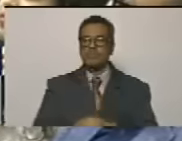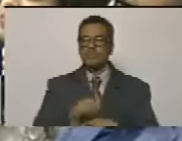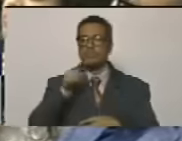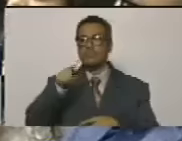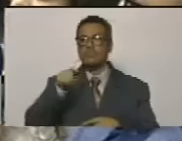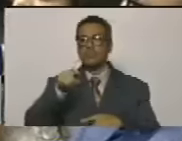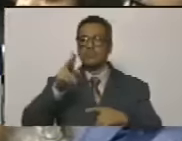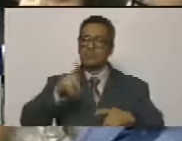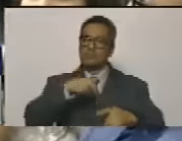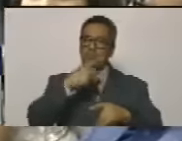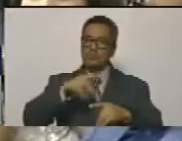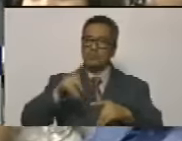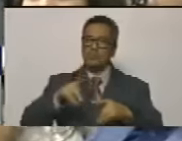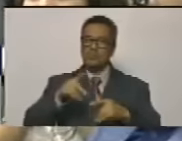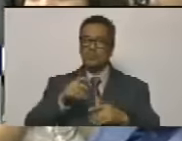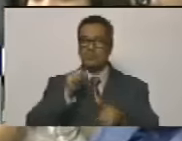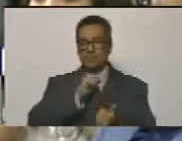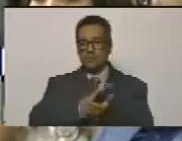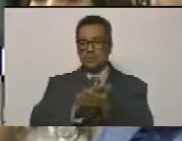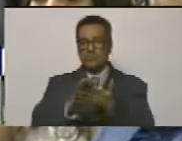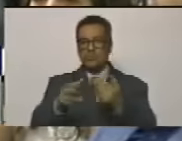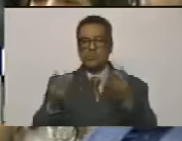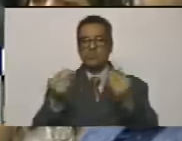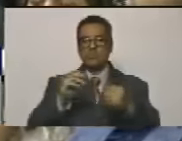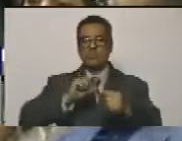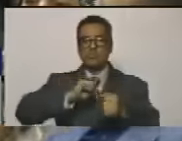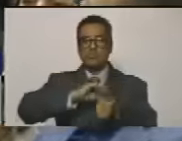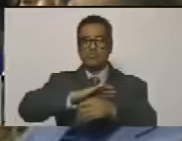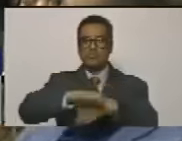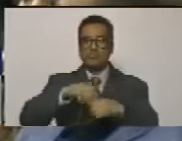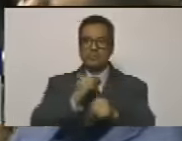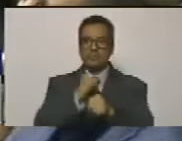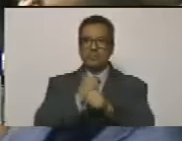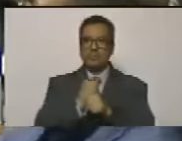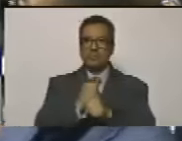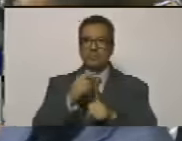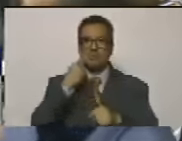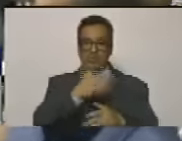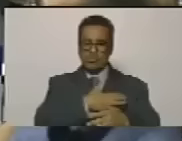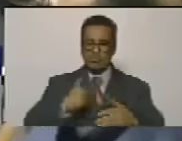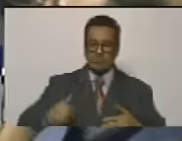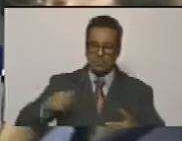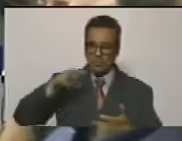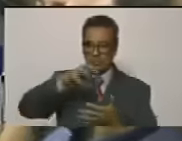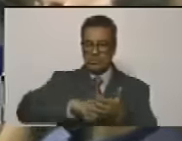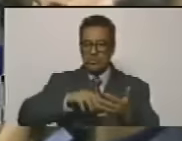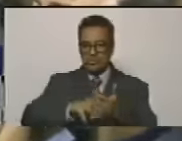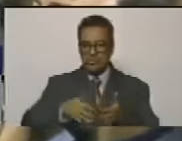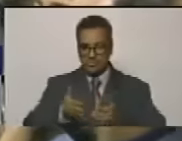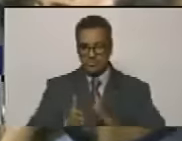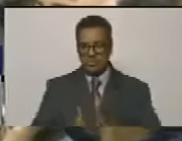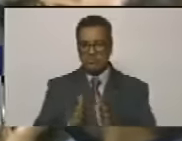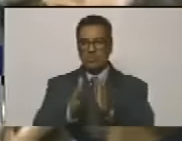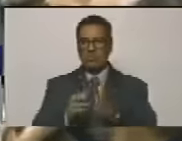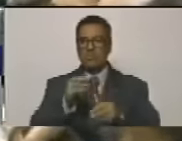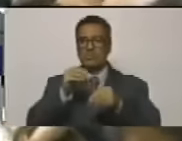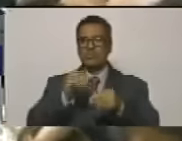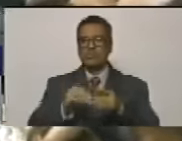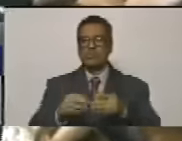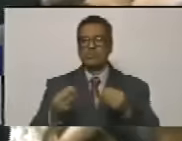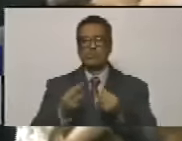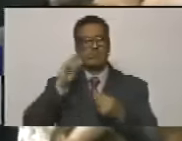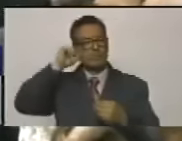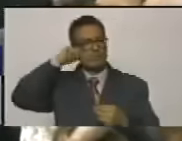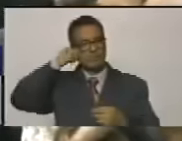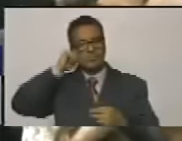una poesía, como un regalo después de tantas jornadas. Quiero que me cultives hijo mío en tu modo de estar con el